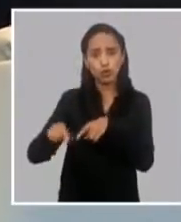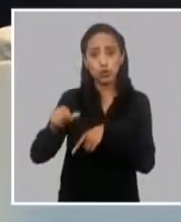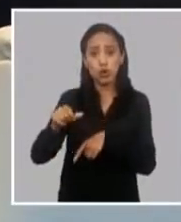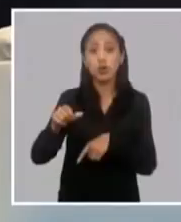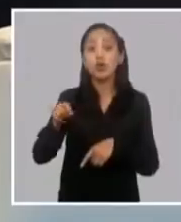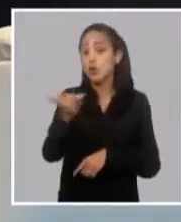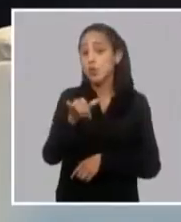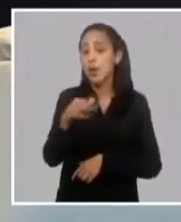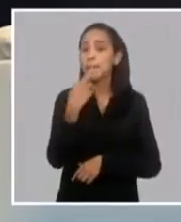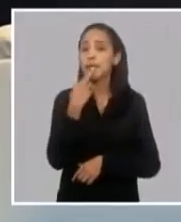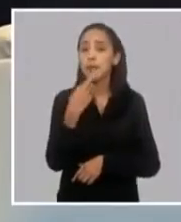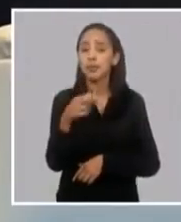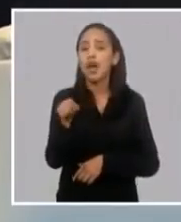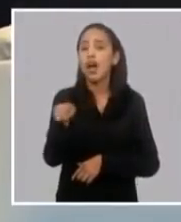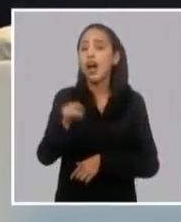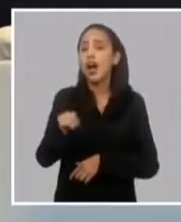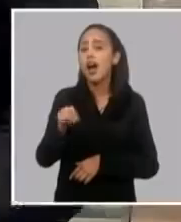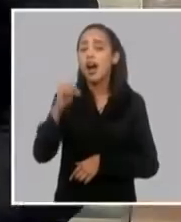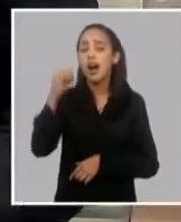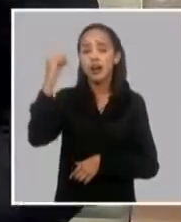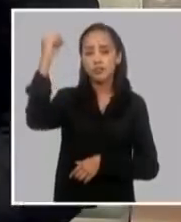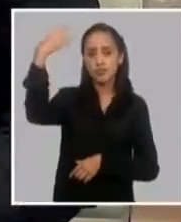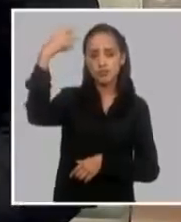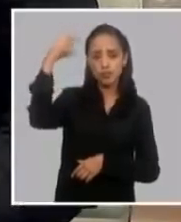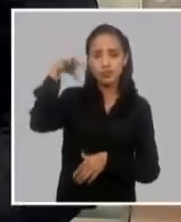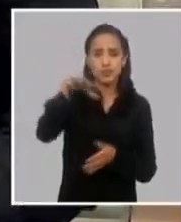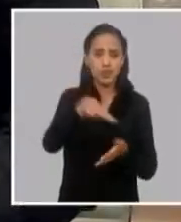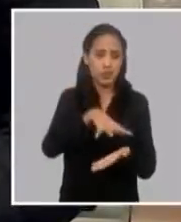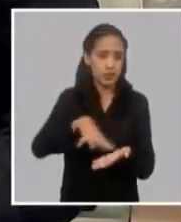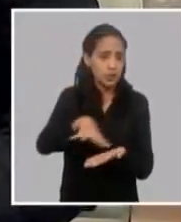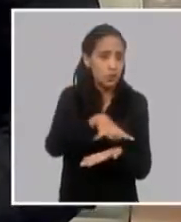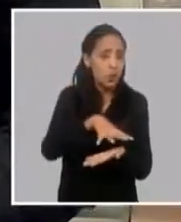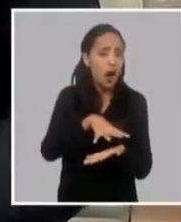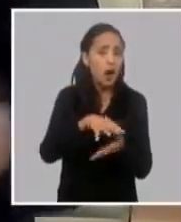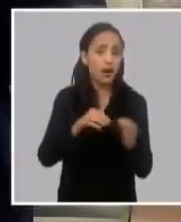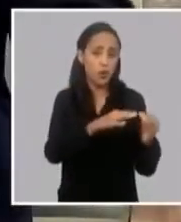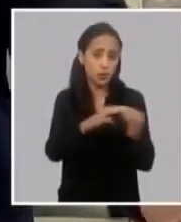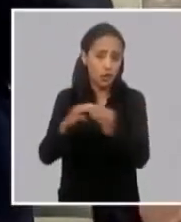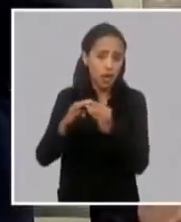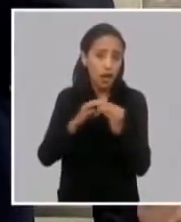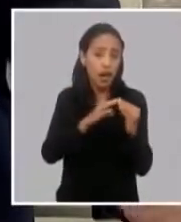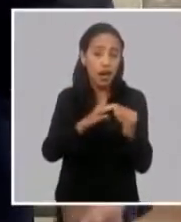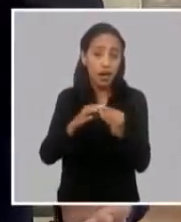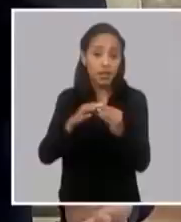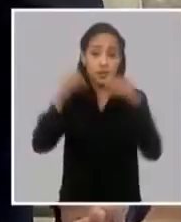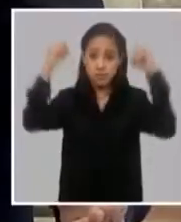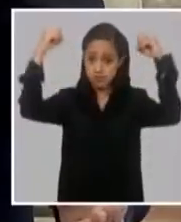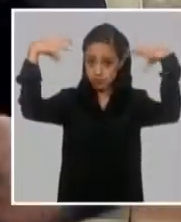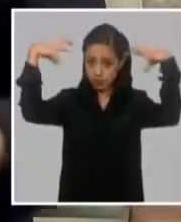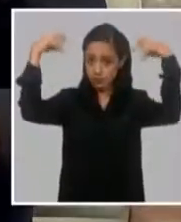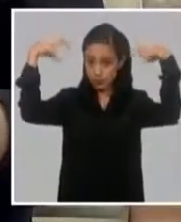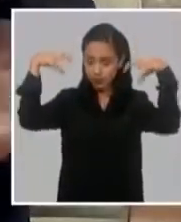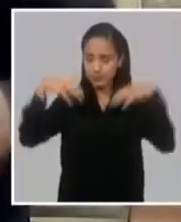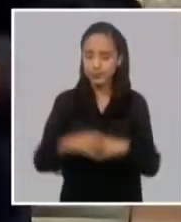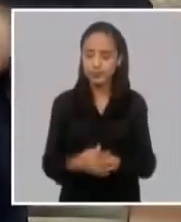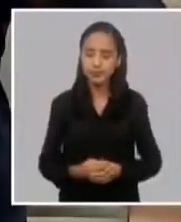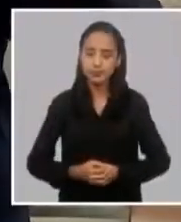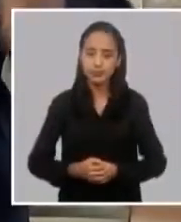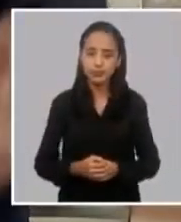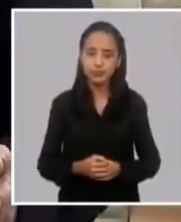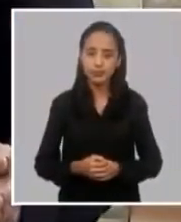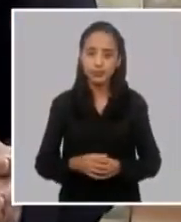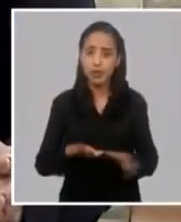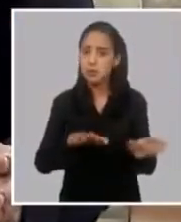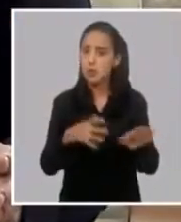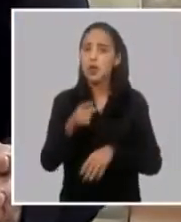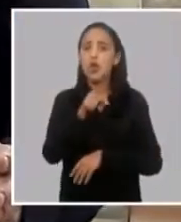que da respuesta a la iluminación de varias comunidades y poblaciones. A ello también hay que decir que hay unos cerca de 12